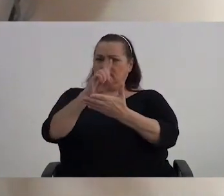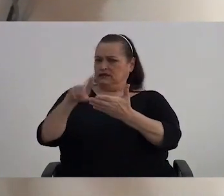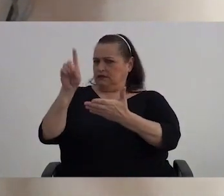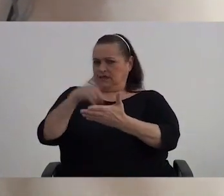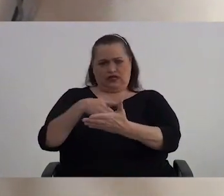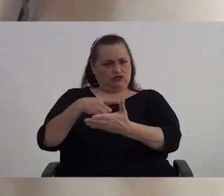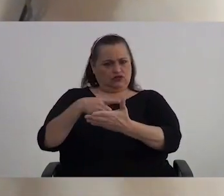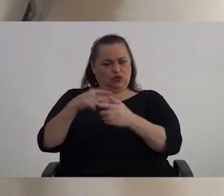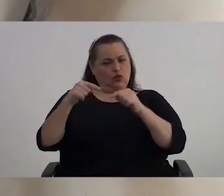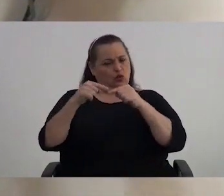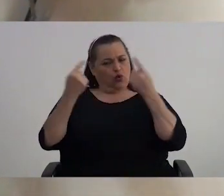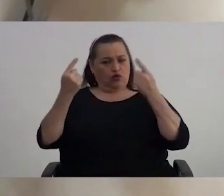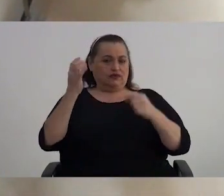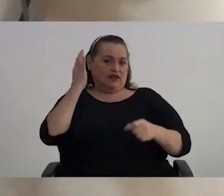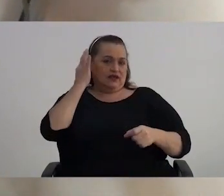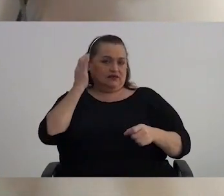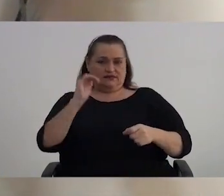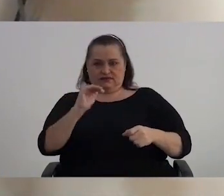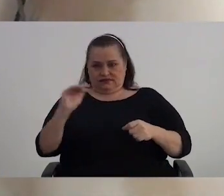contra las niñas.